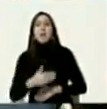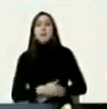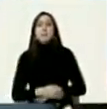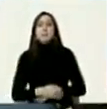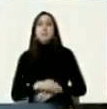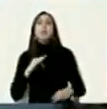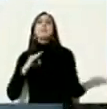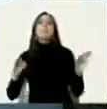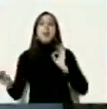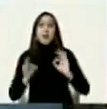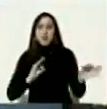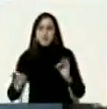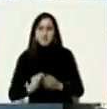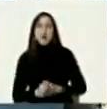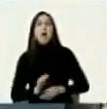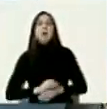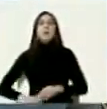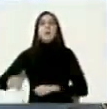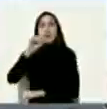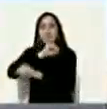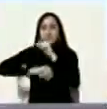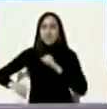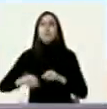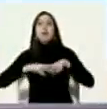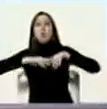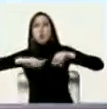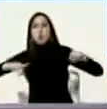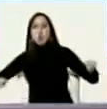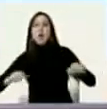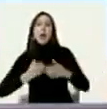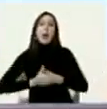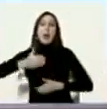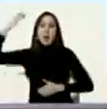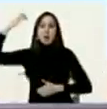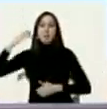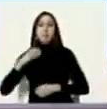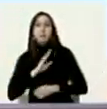prepárate para defender con las armas tu tierra si quieres la paz